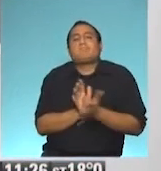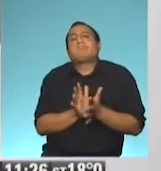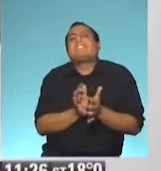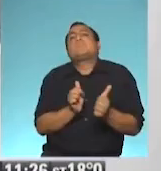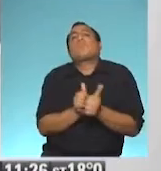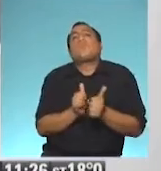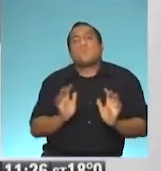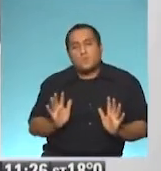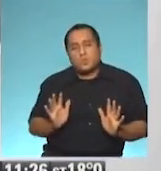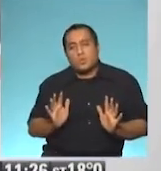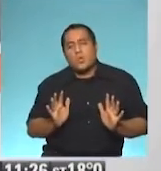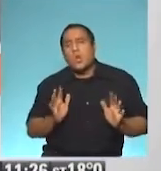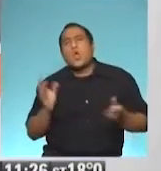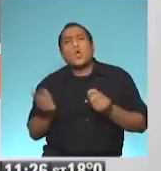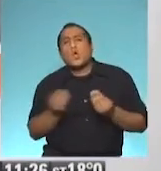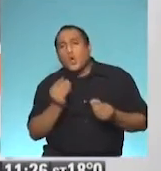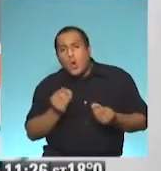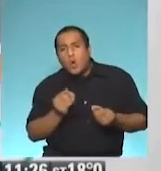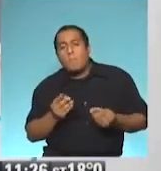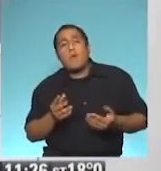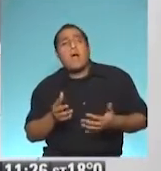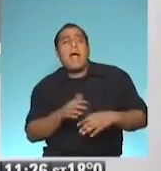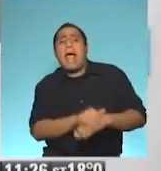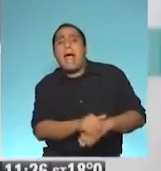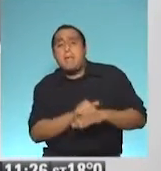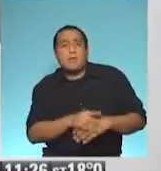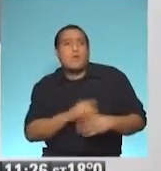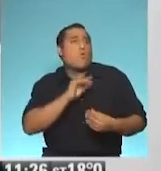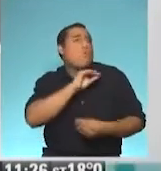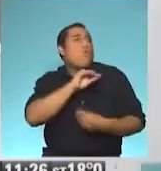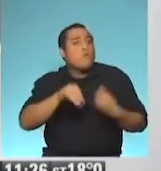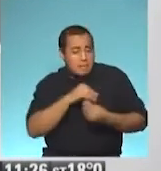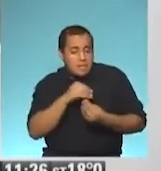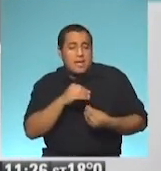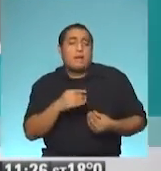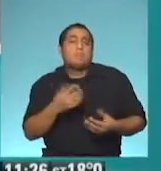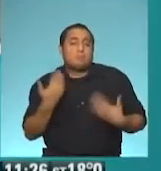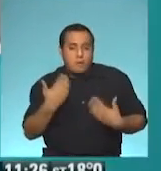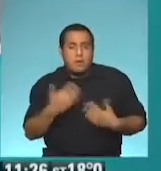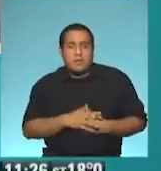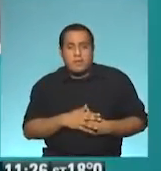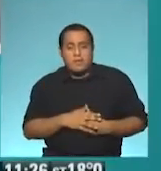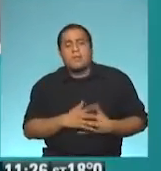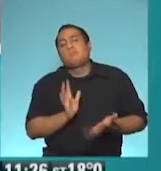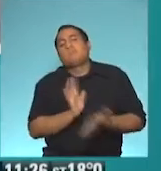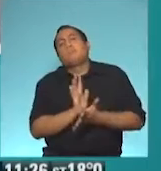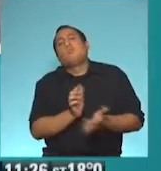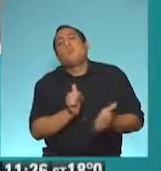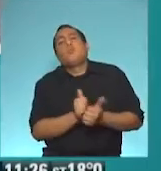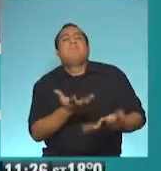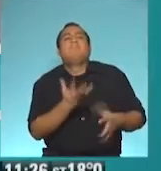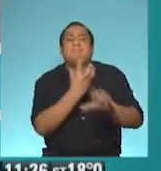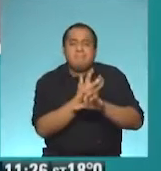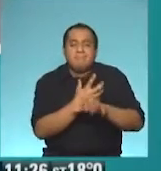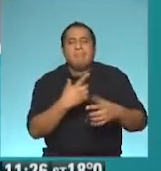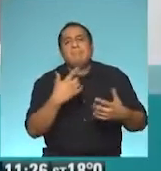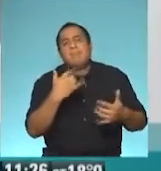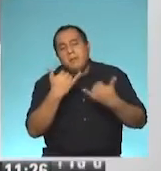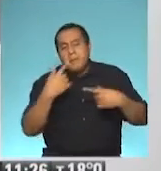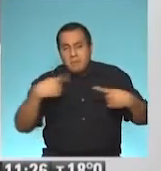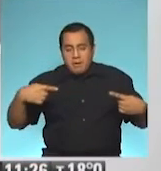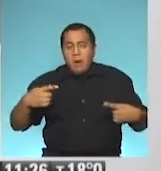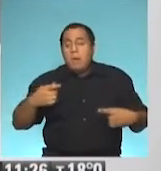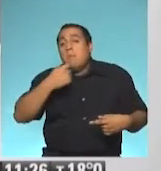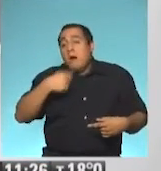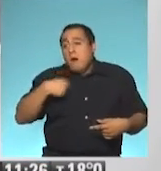en relación a que sea una amistad, un familiar, o también si uno percibe tanto en uno como en